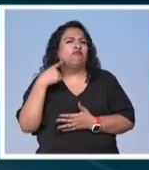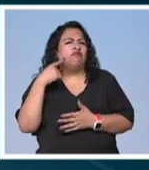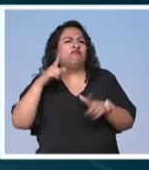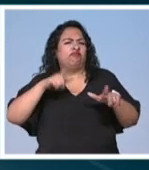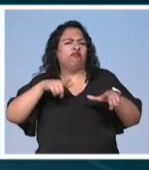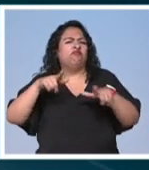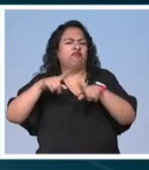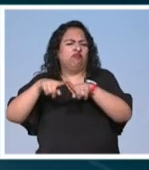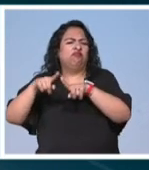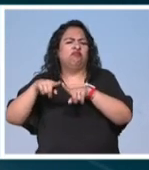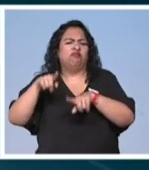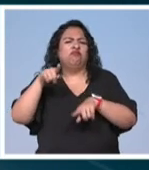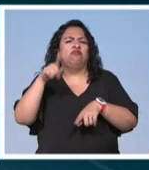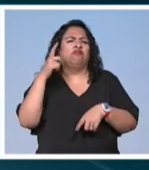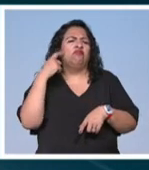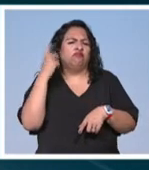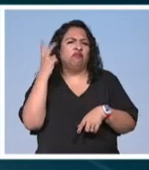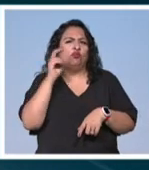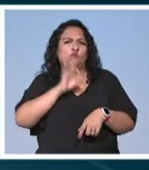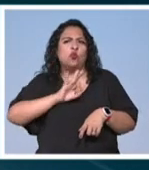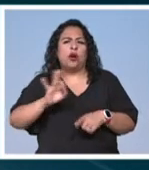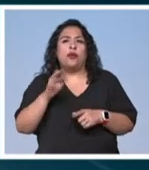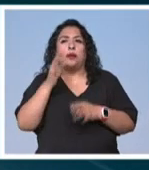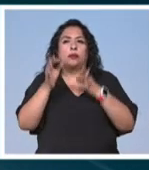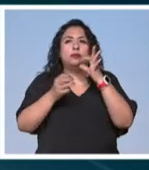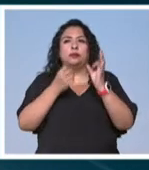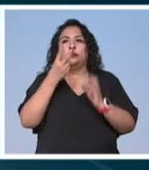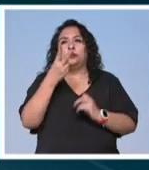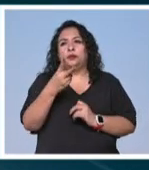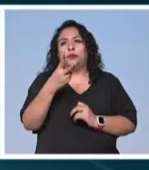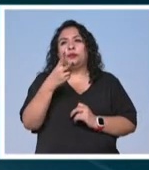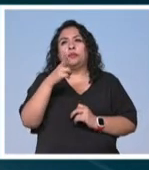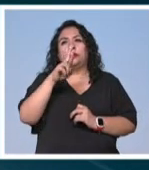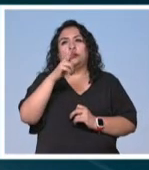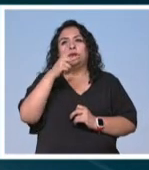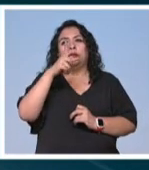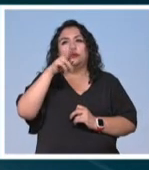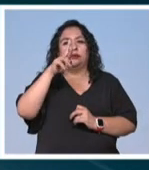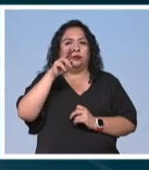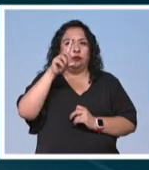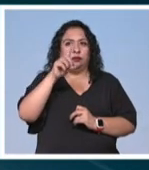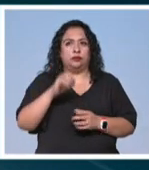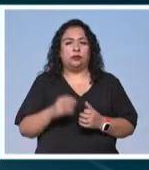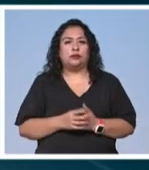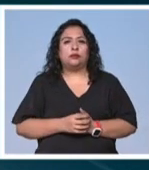en todas las plataformas de streaming de audio Para Noticias 22 Rodrigo Peredo